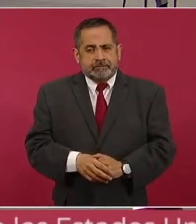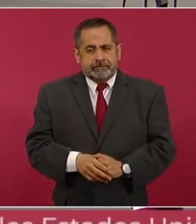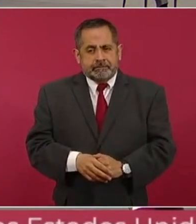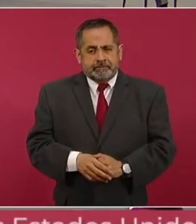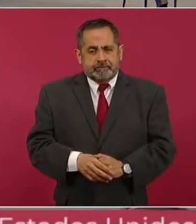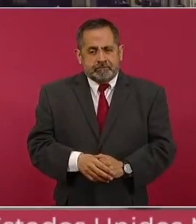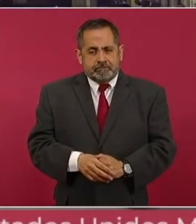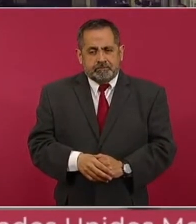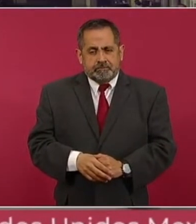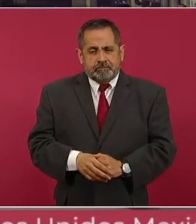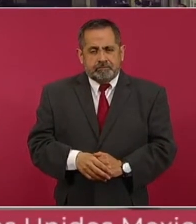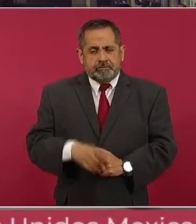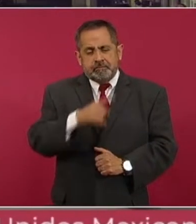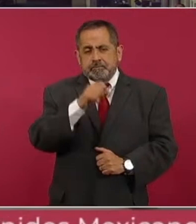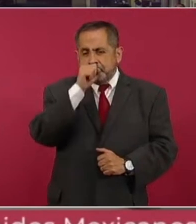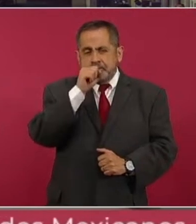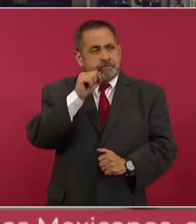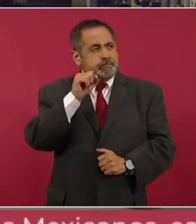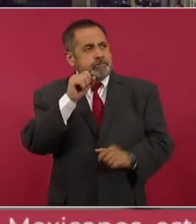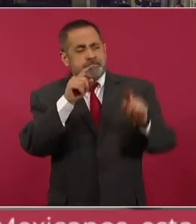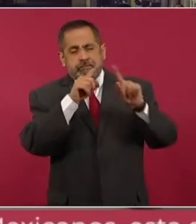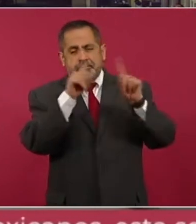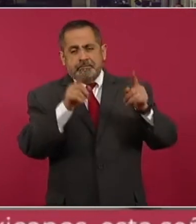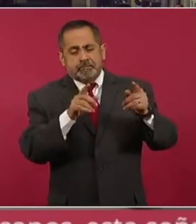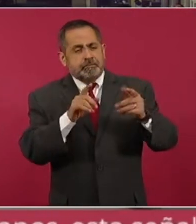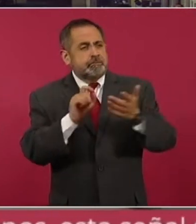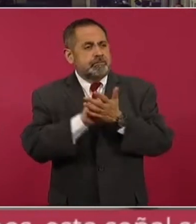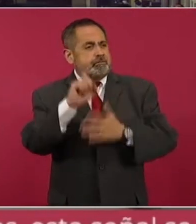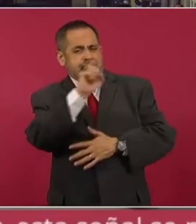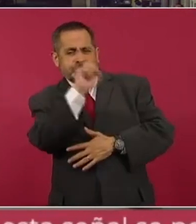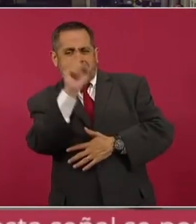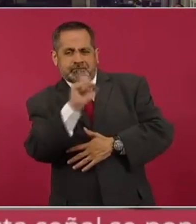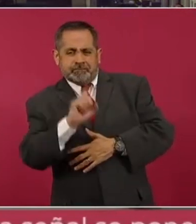en una pared con grafitis